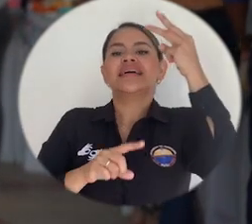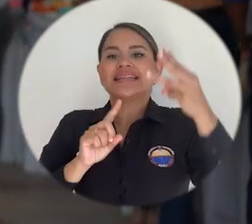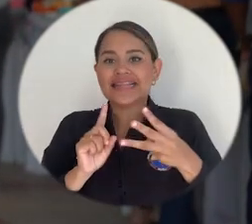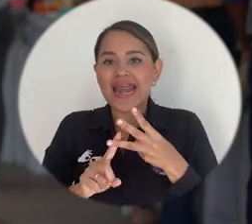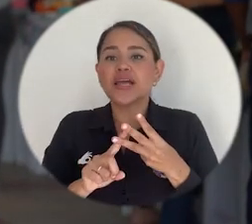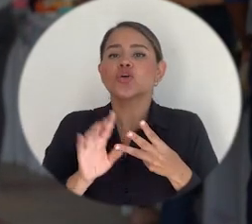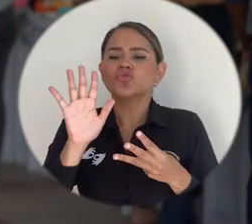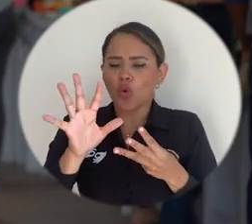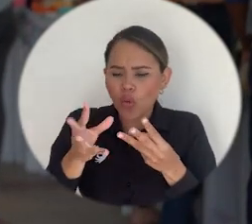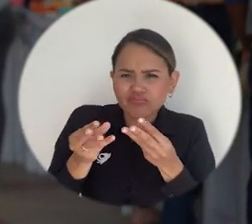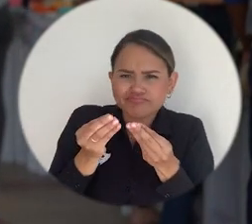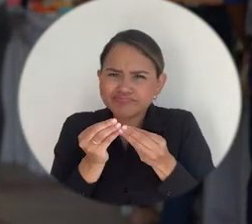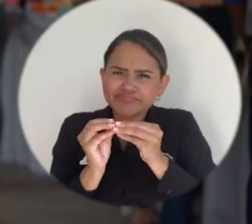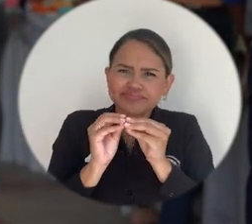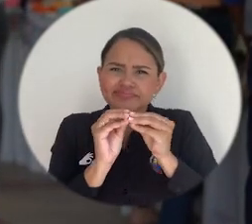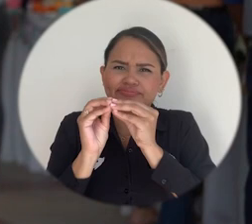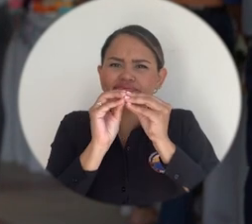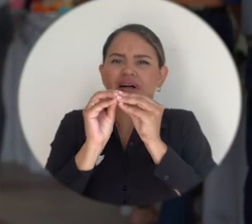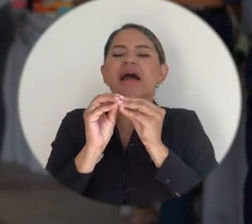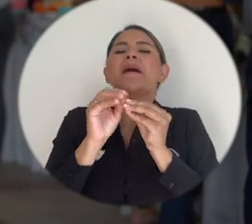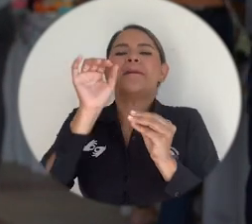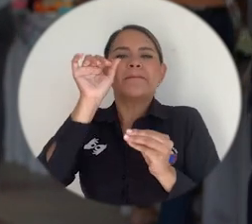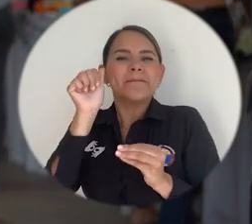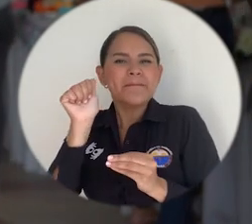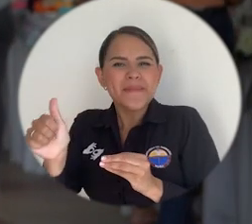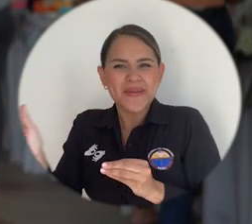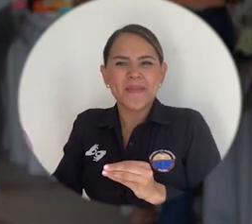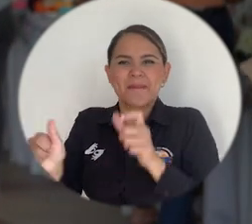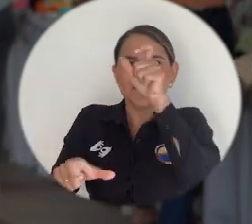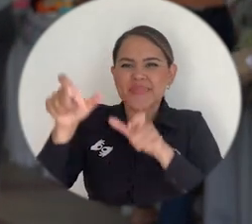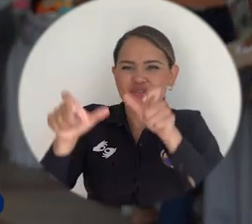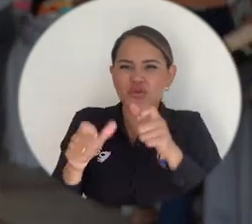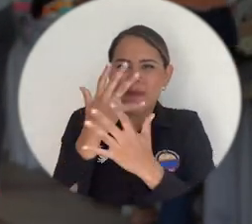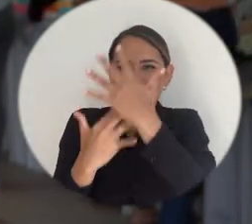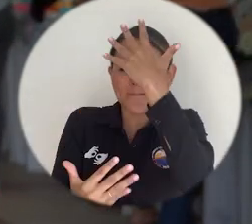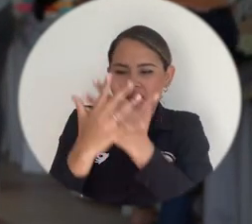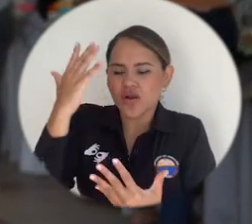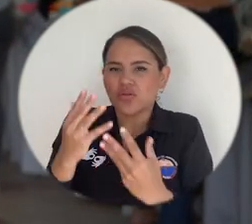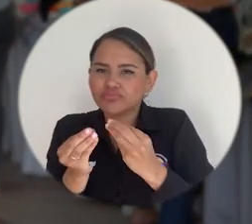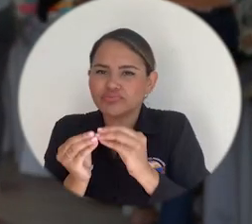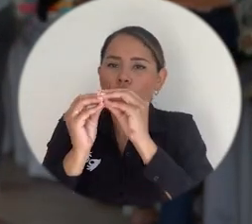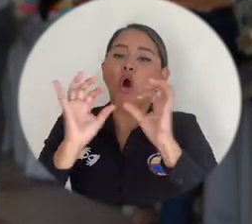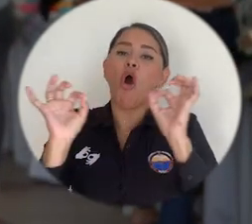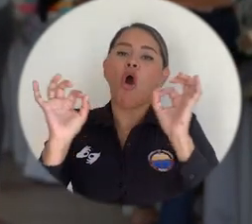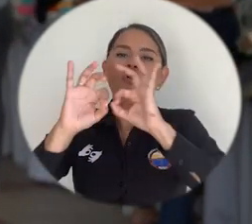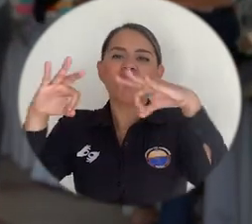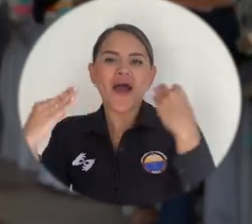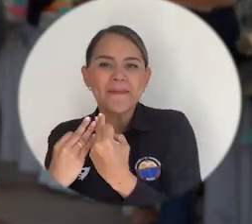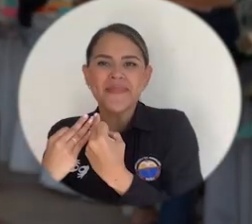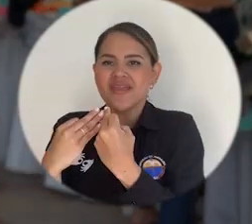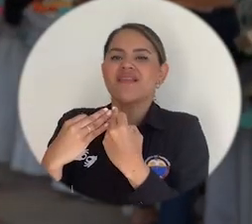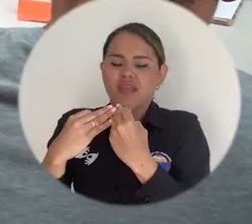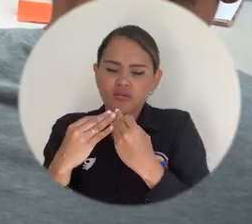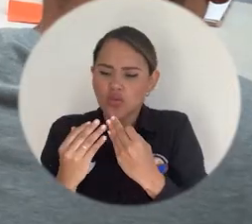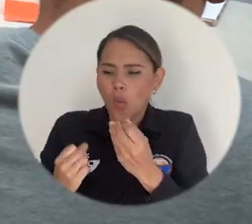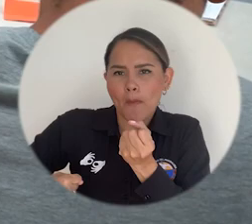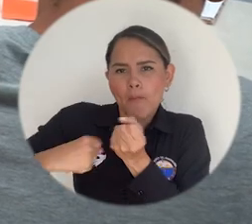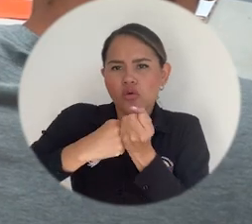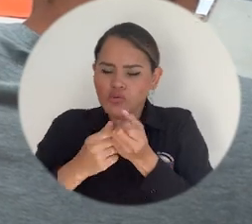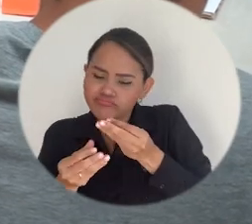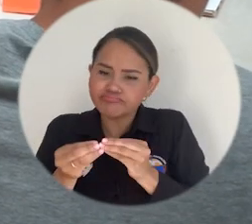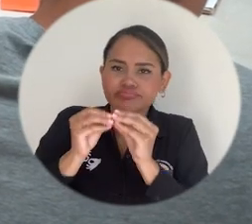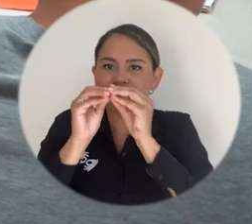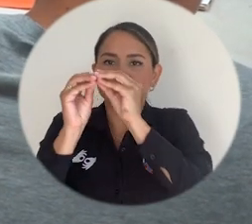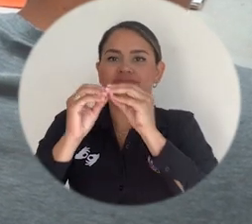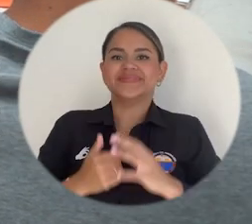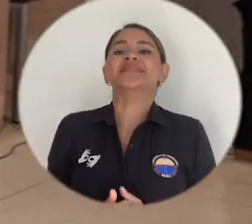en esta muestra son elaborados por las mismas emprendedoras o con el apoyo de sus familias. Fueron más